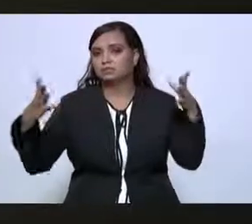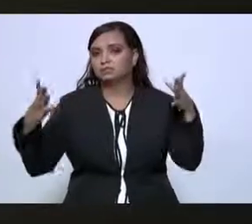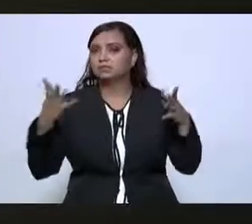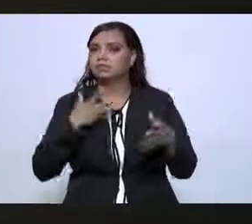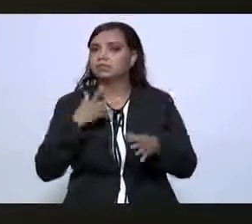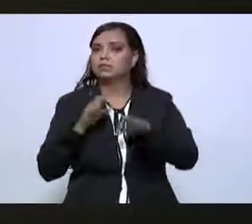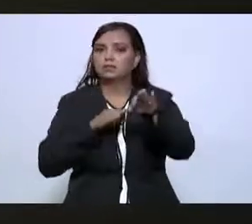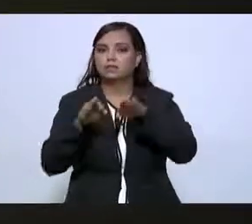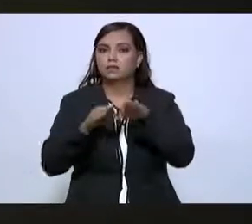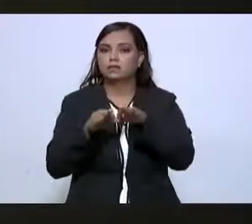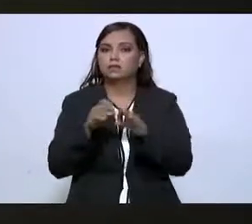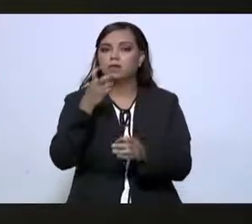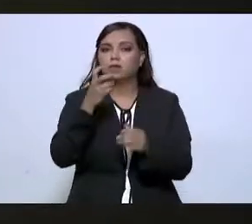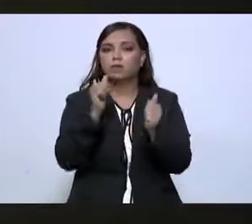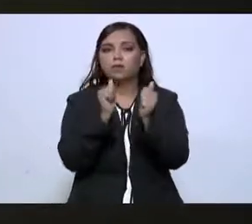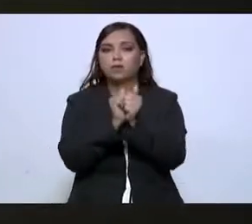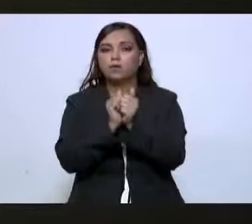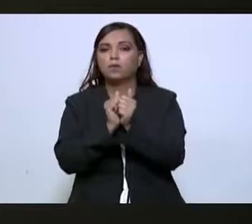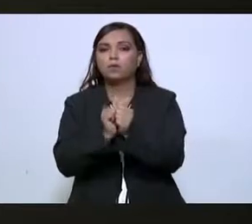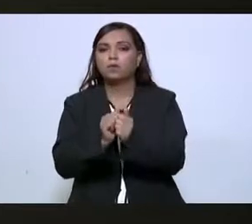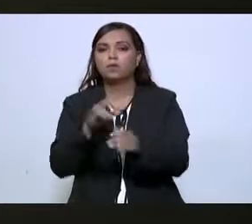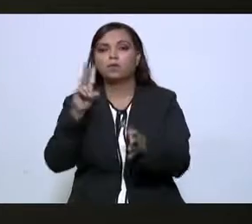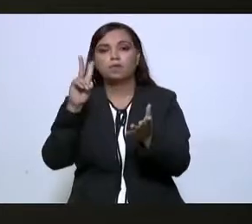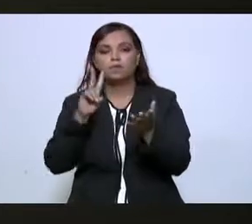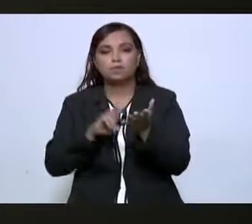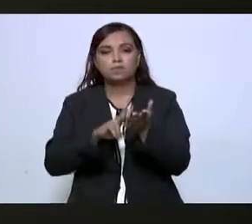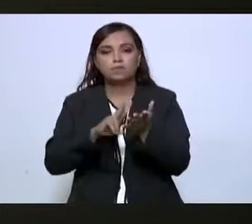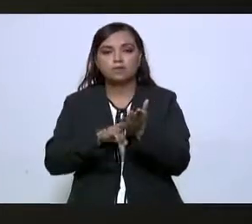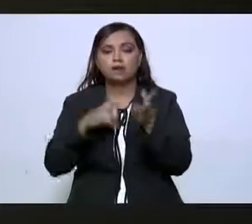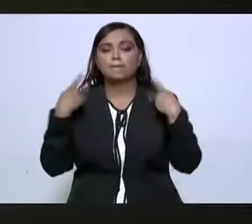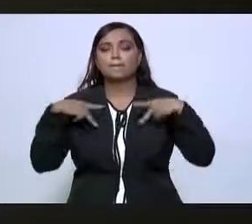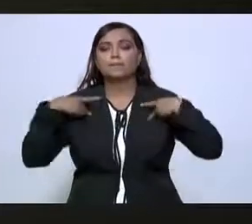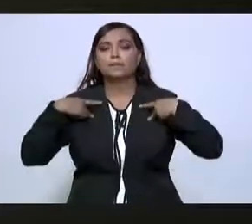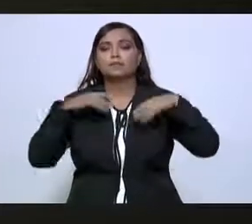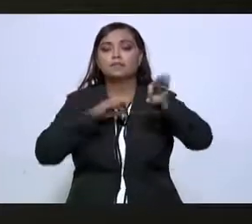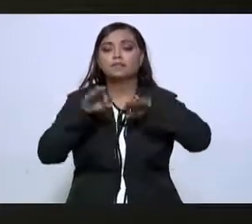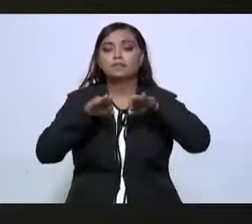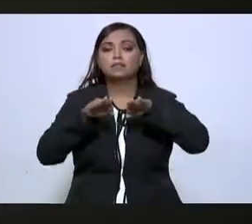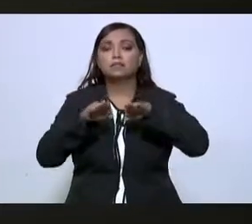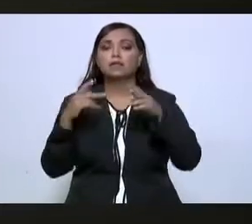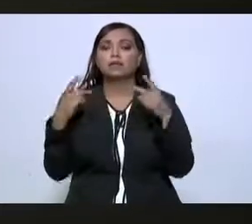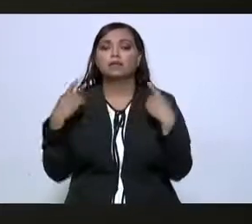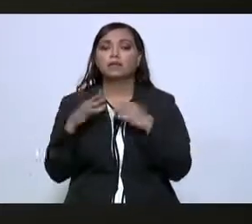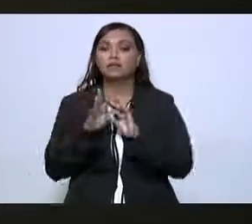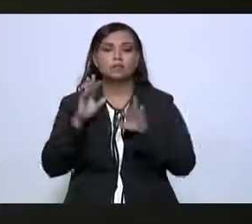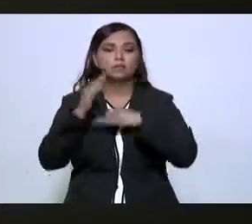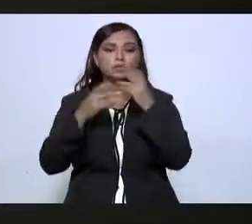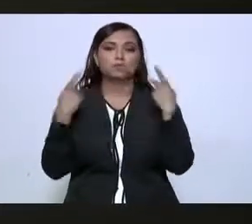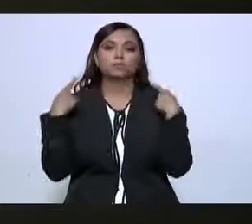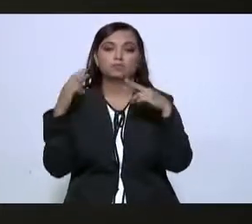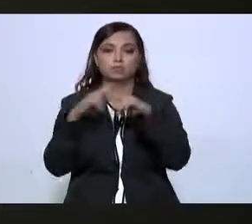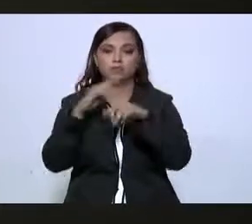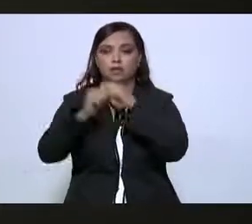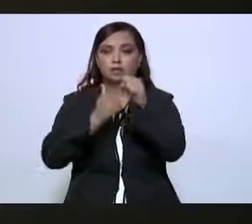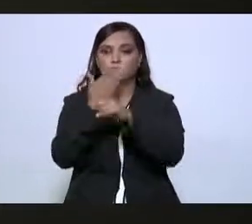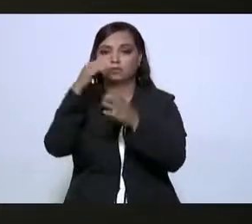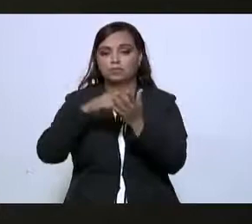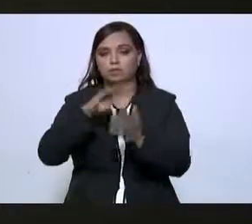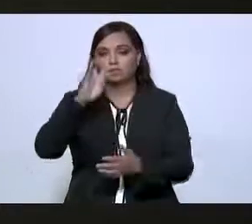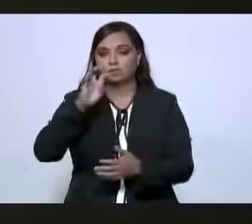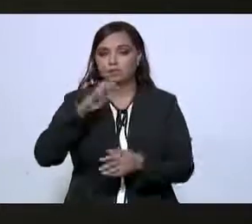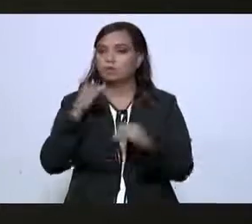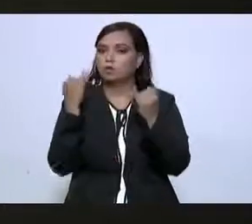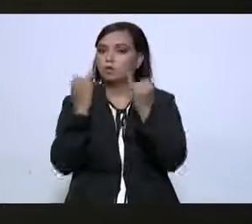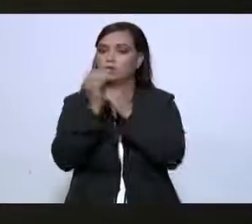trabajo que tiene que ver con la dignificación y valorización del magisterio. En el 2019-2020 se pudieron